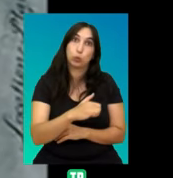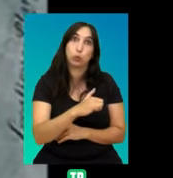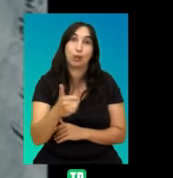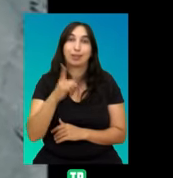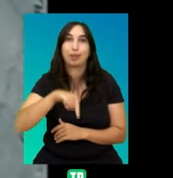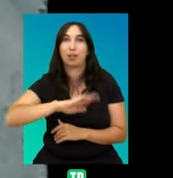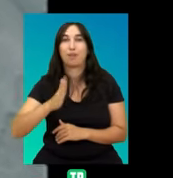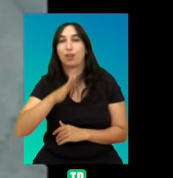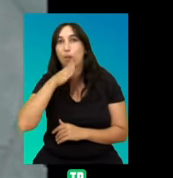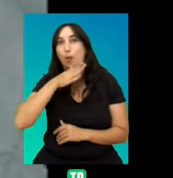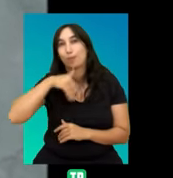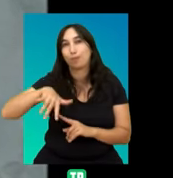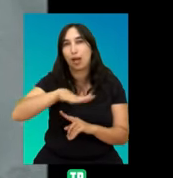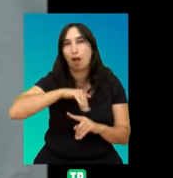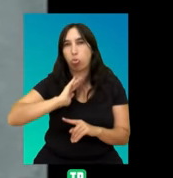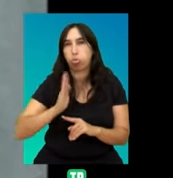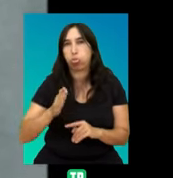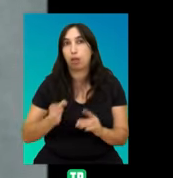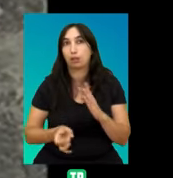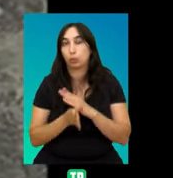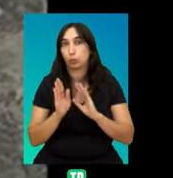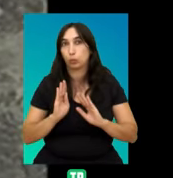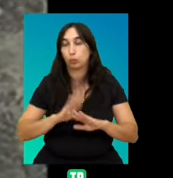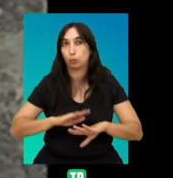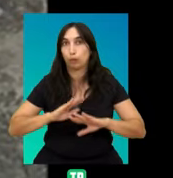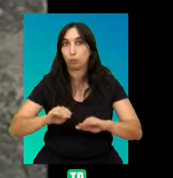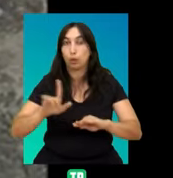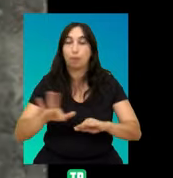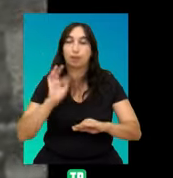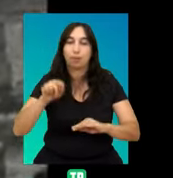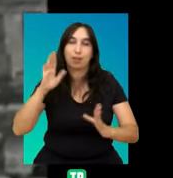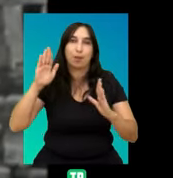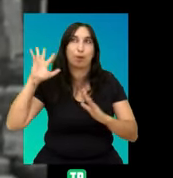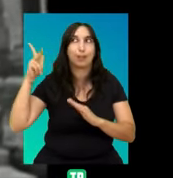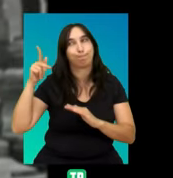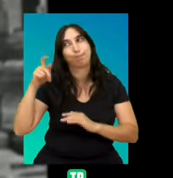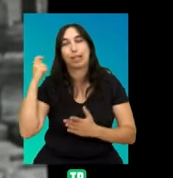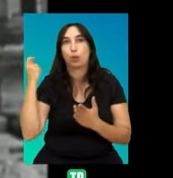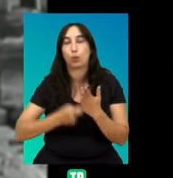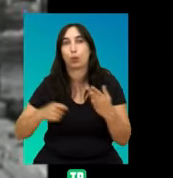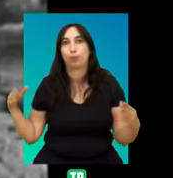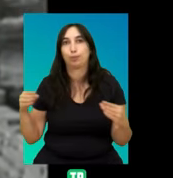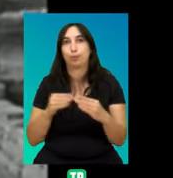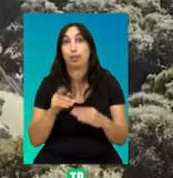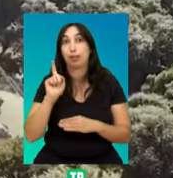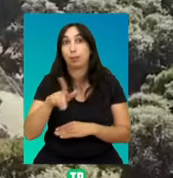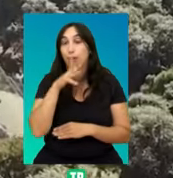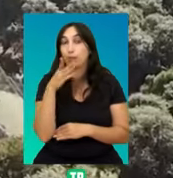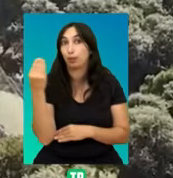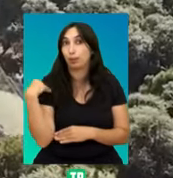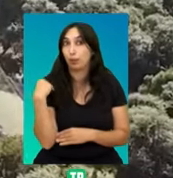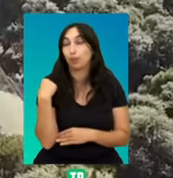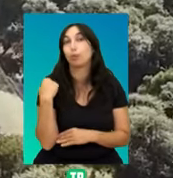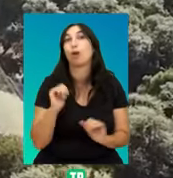sobrevivió al daño ambiental que generó y que se conjugó con un periodo climático adverso. Curiosamente, estas mismas razones